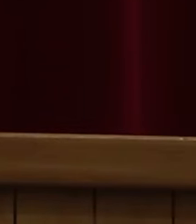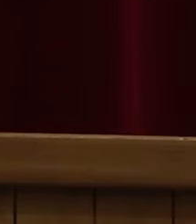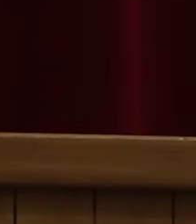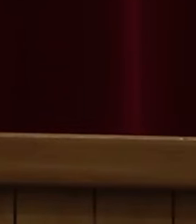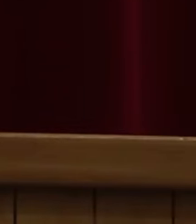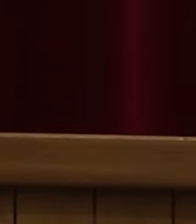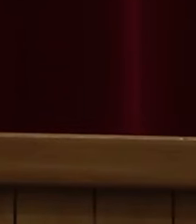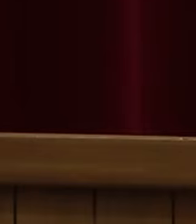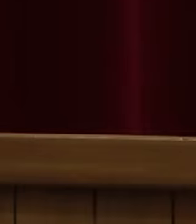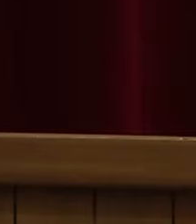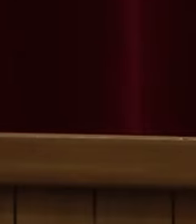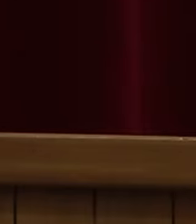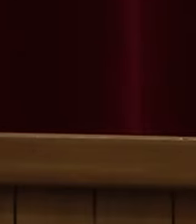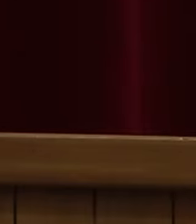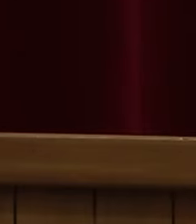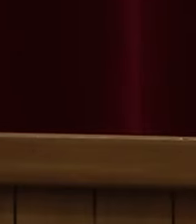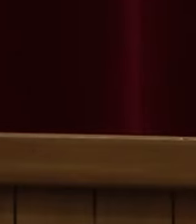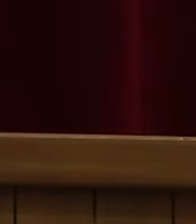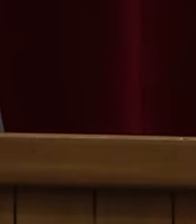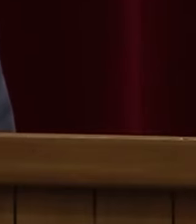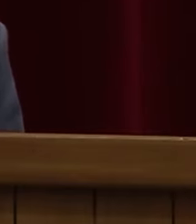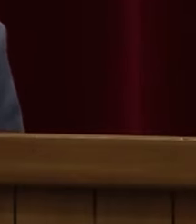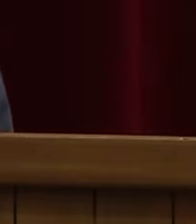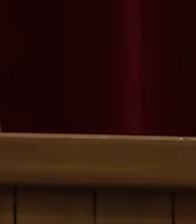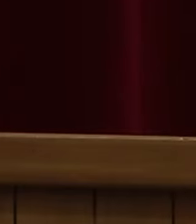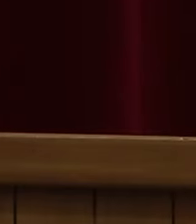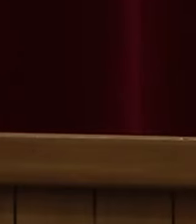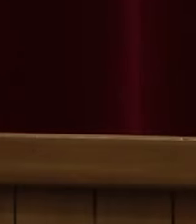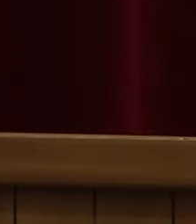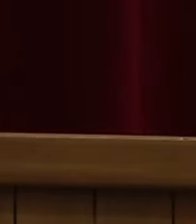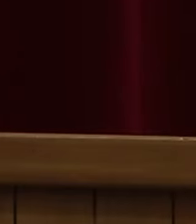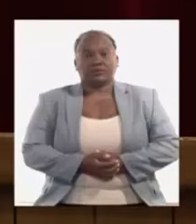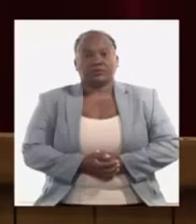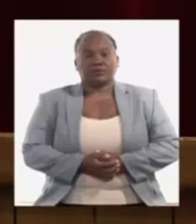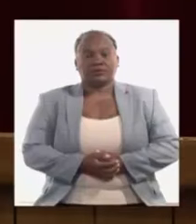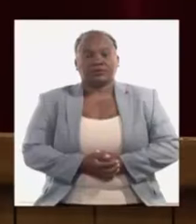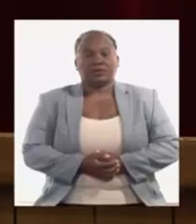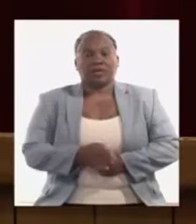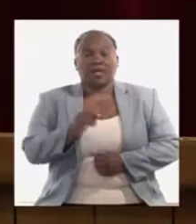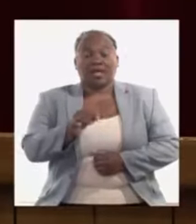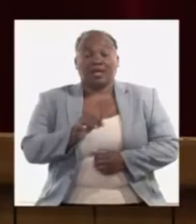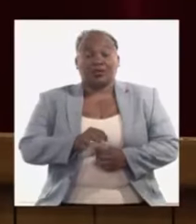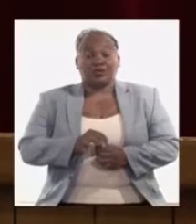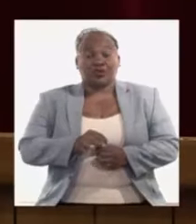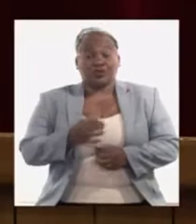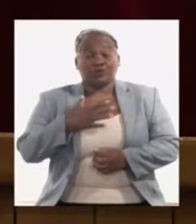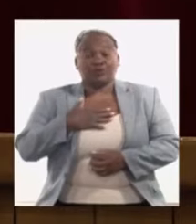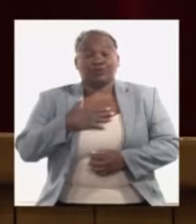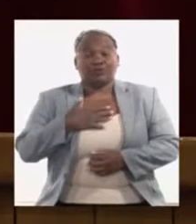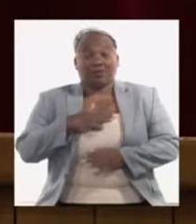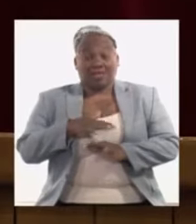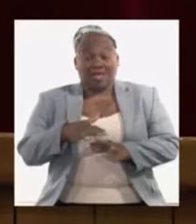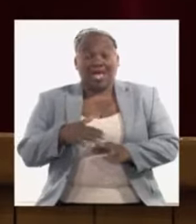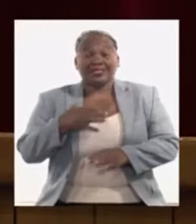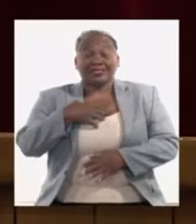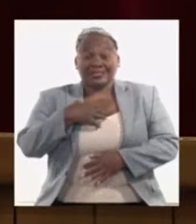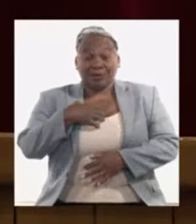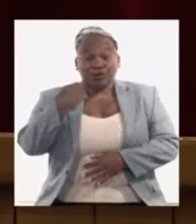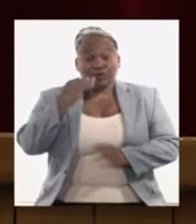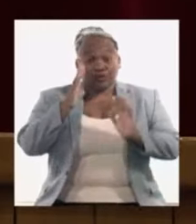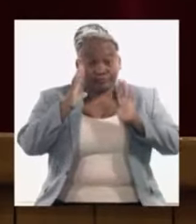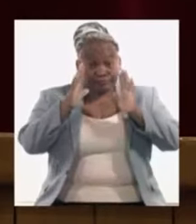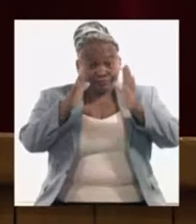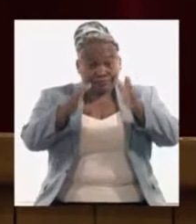y 35.000 toneladas mensuales pues las dimensiones de nosotros pues nosotros tenemos que ocuparnos del